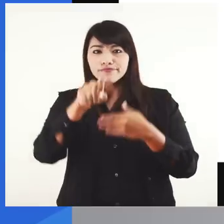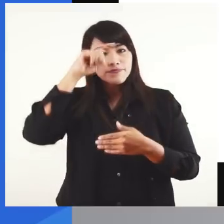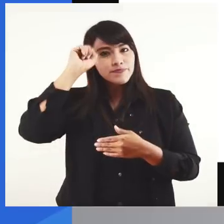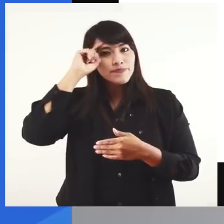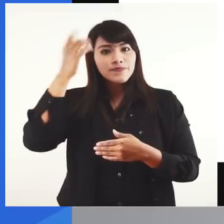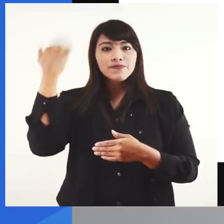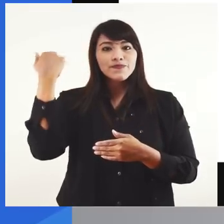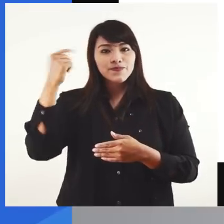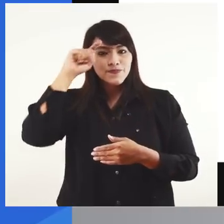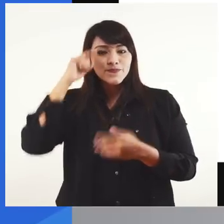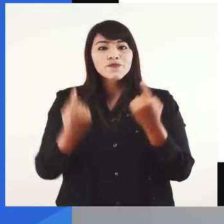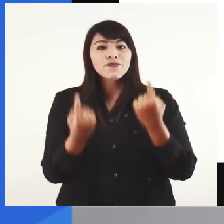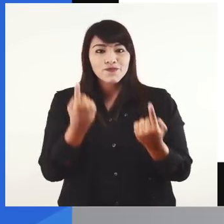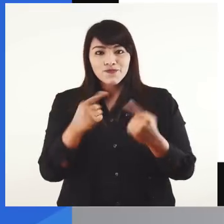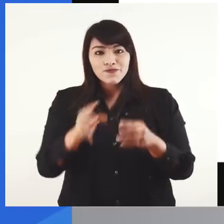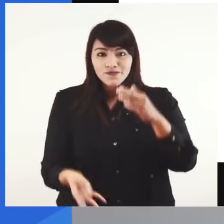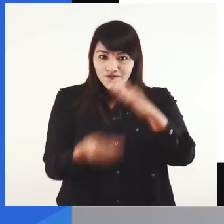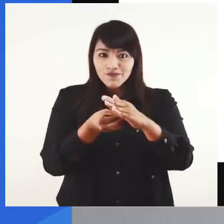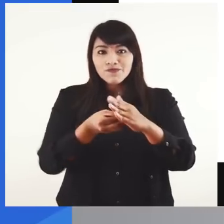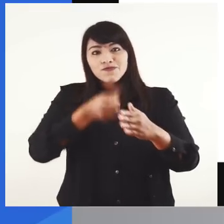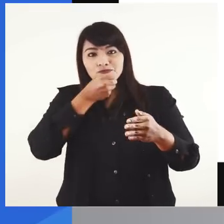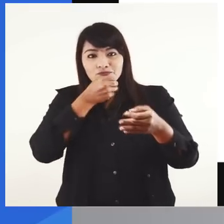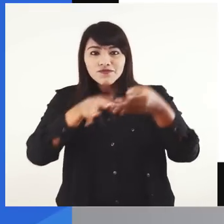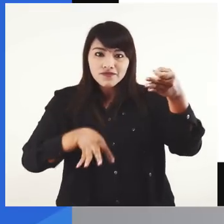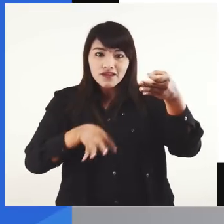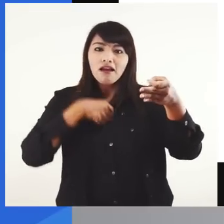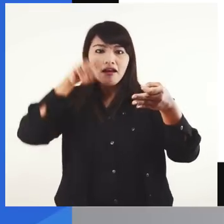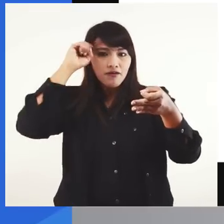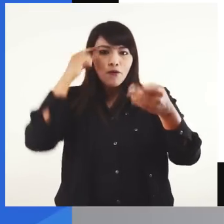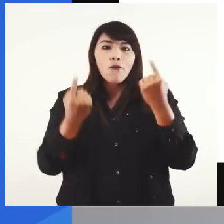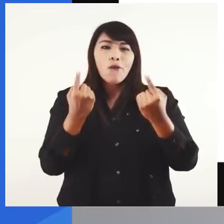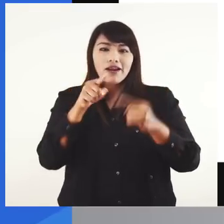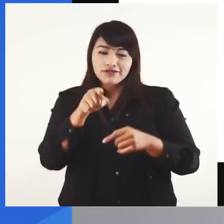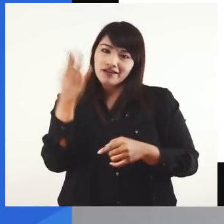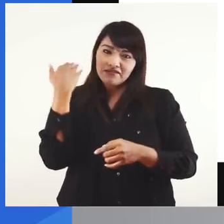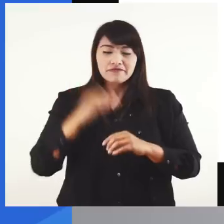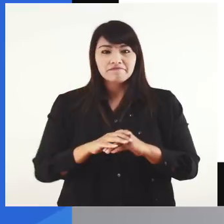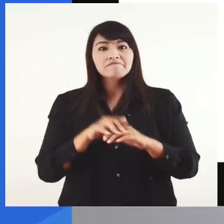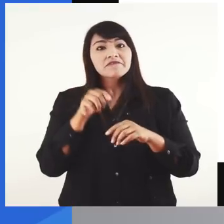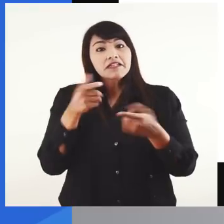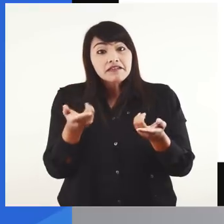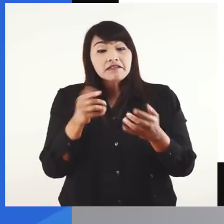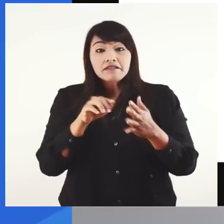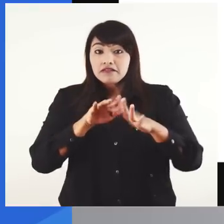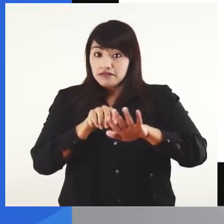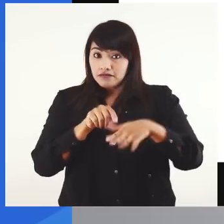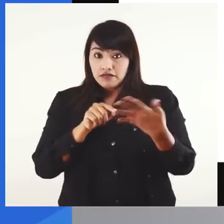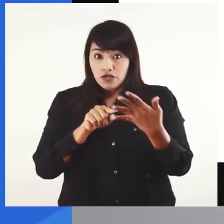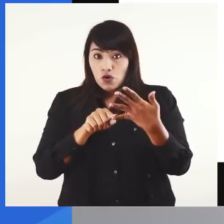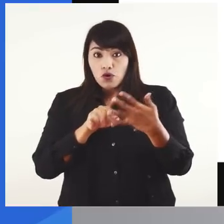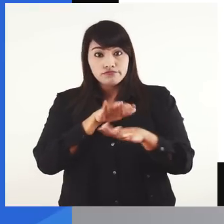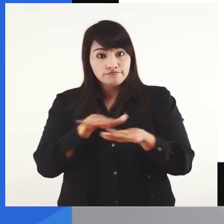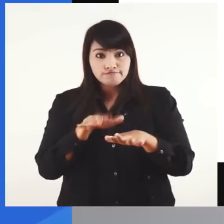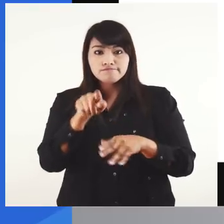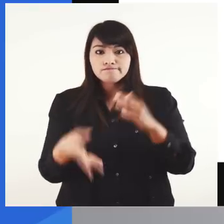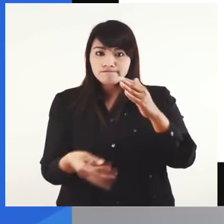laboral. Agrega información de los empleos en los que te has desempeñado. Paso 5. Finalmente, incorpora